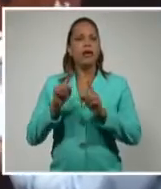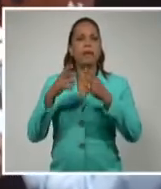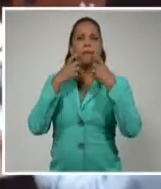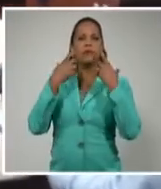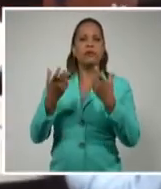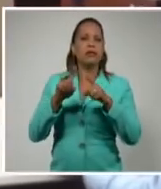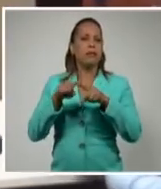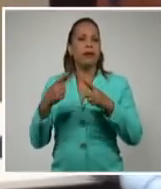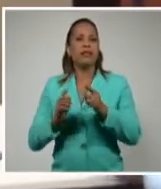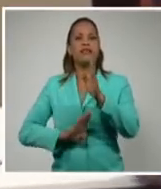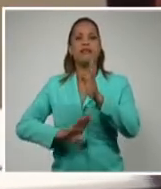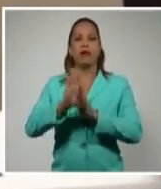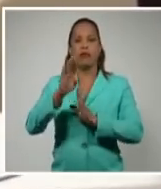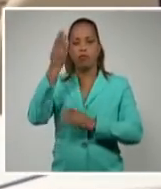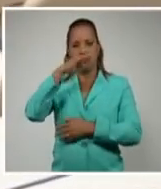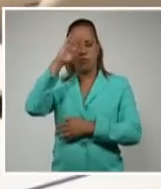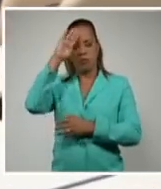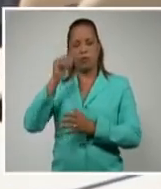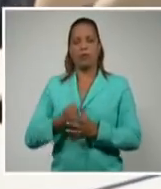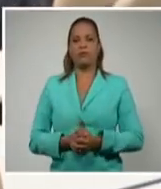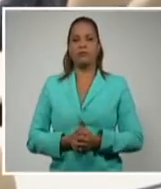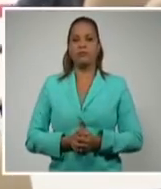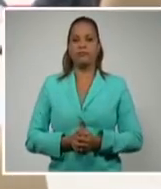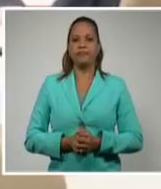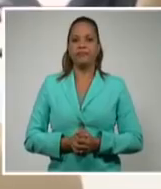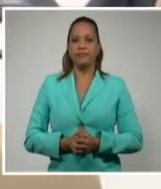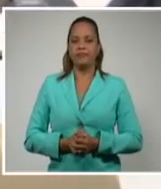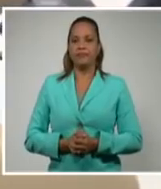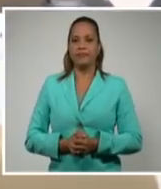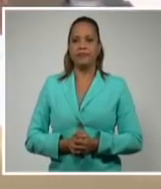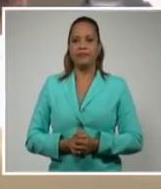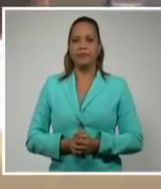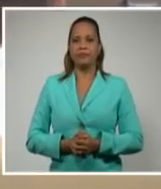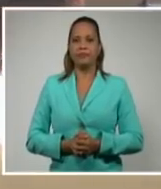económico del país. Talía González, Sistema Informativo de la Televisión Cubana.